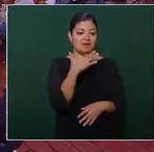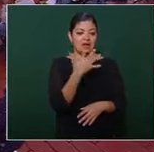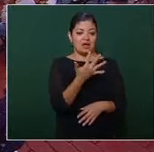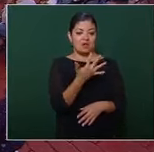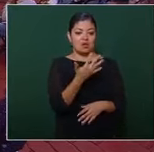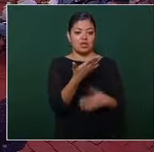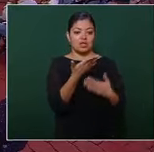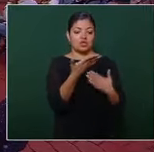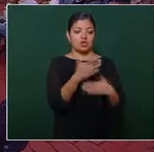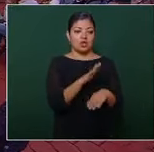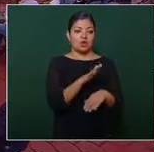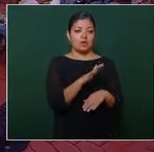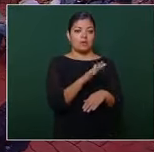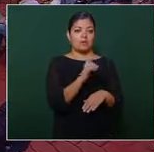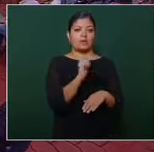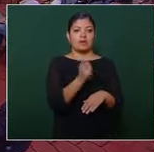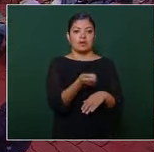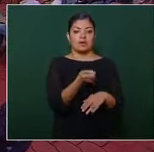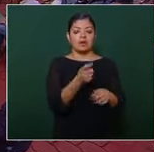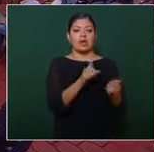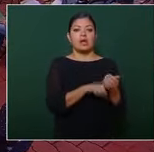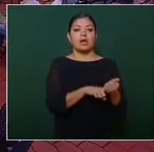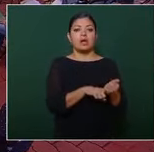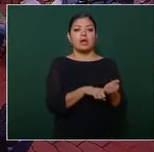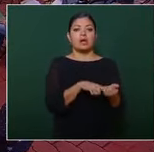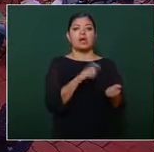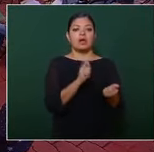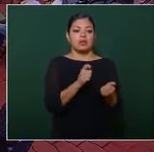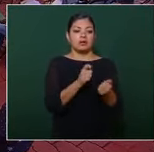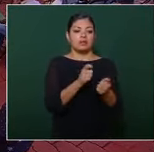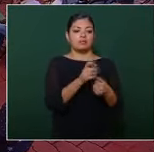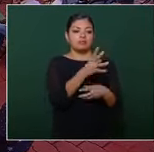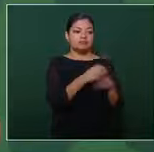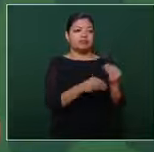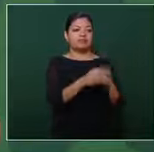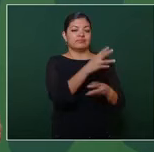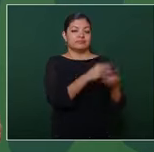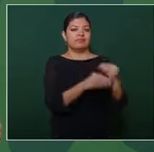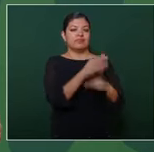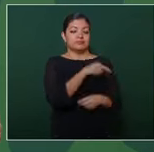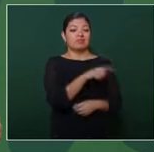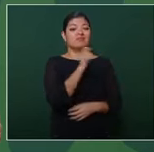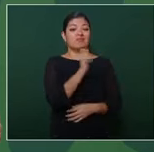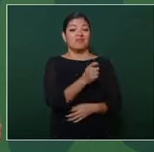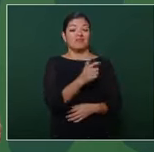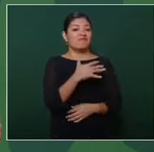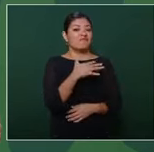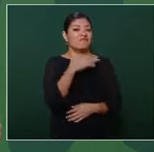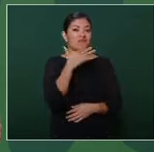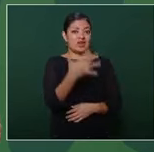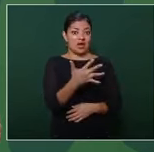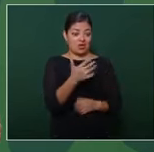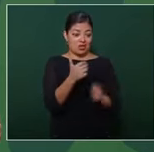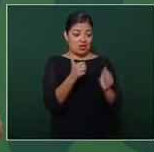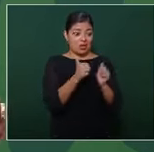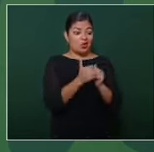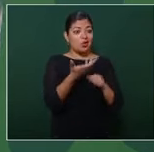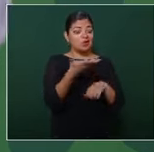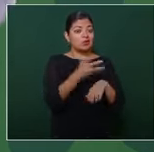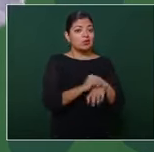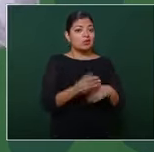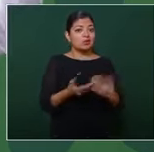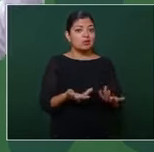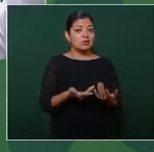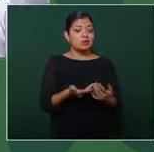el autoabasto fraude legal porque